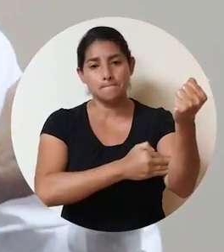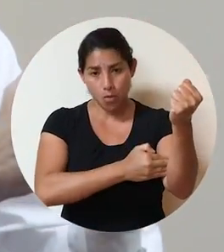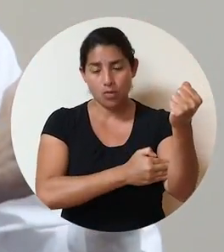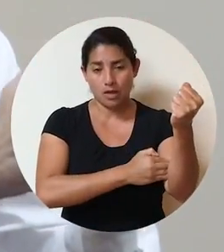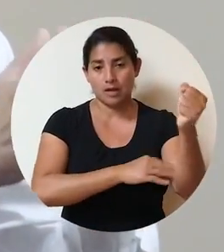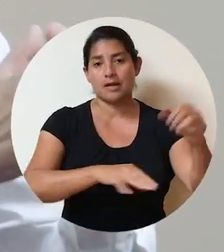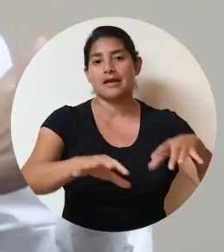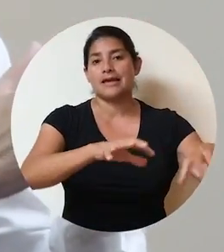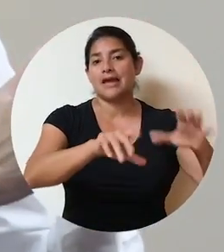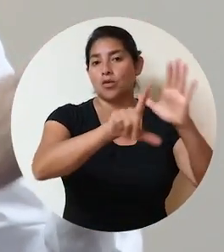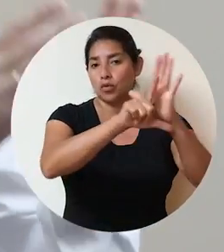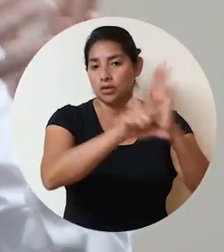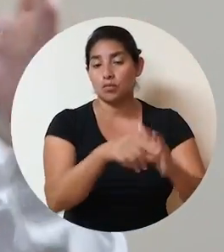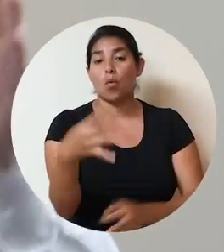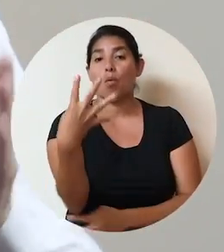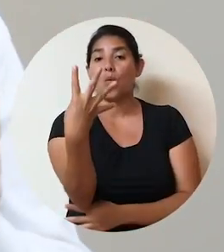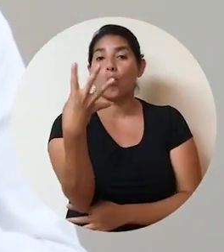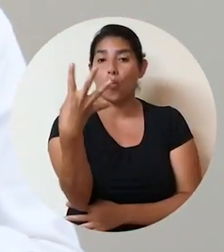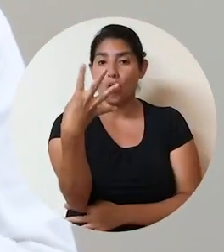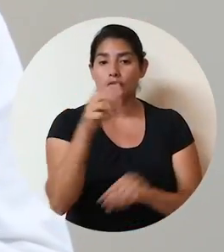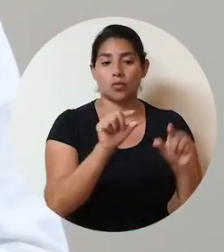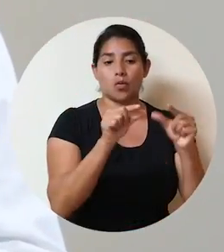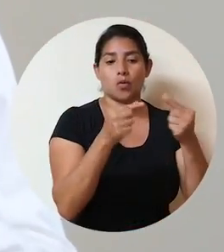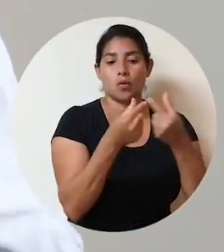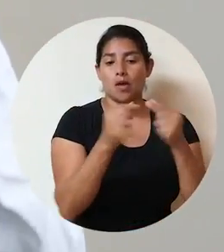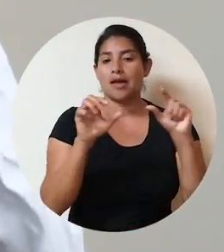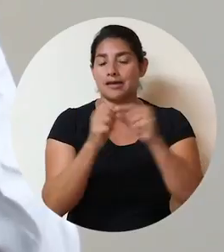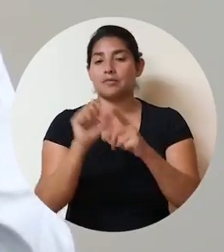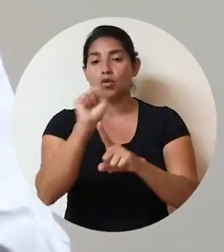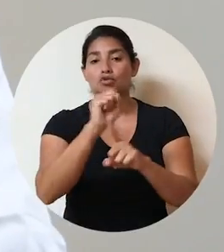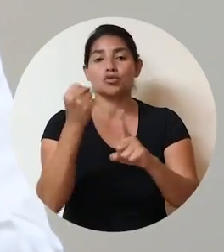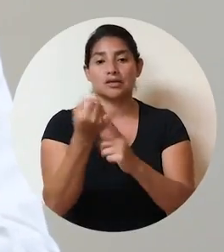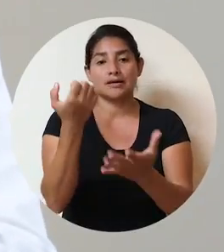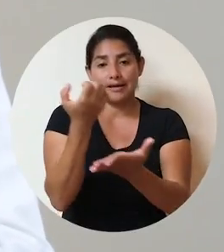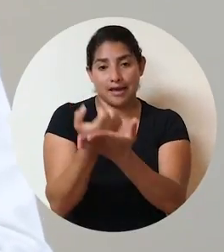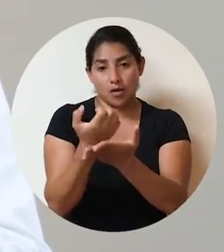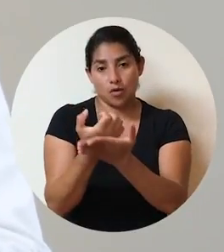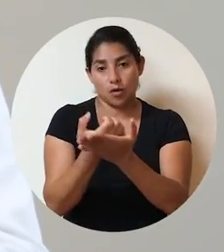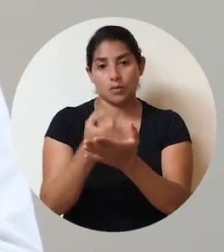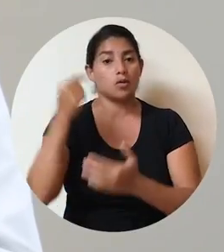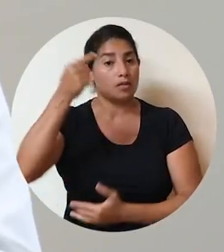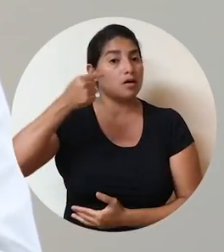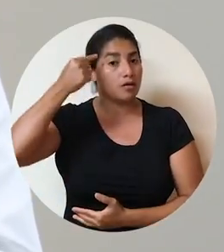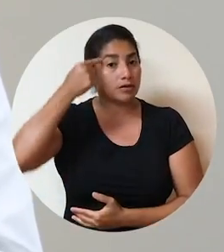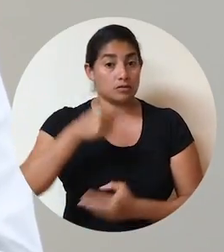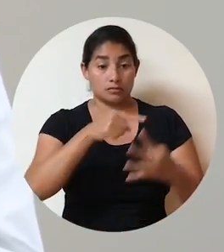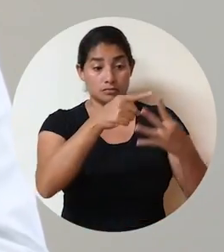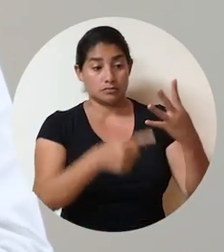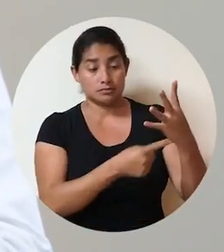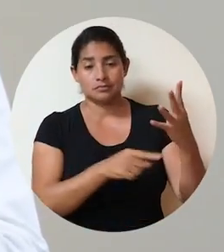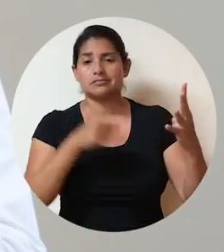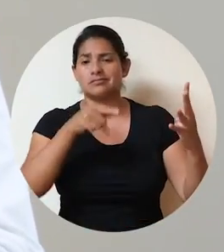representación del Poder Ejecutivo estará conformada por cuatro jerarcas del equipo social y económico del gobierno.